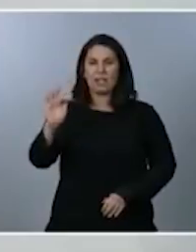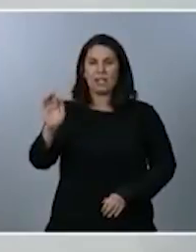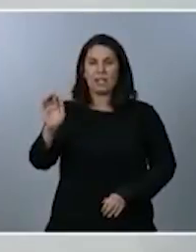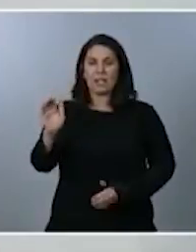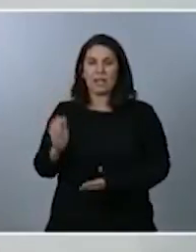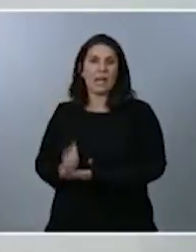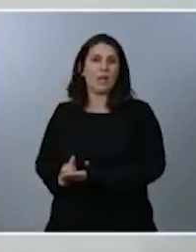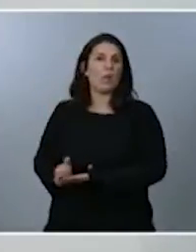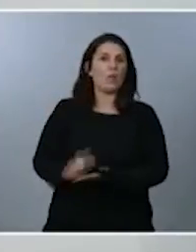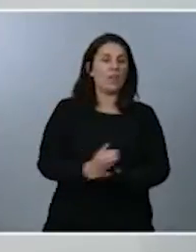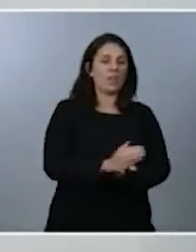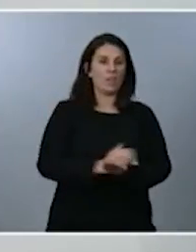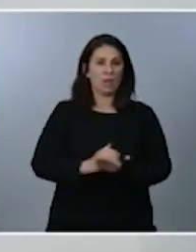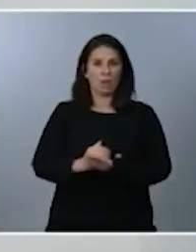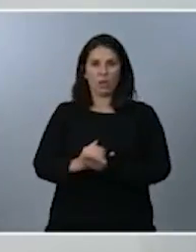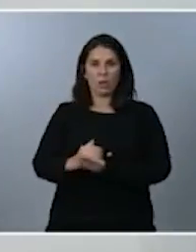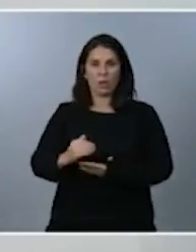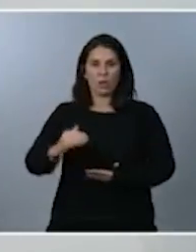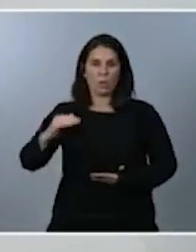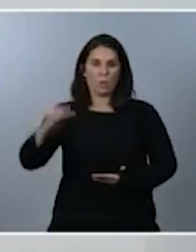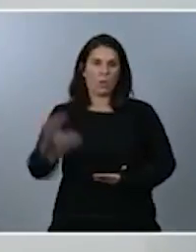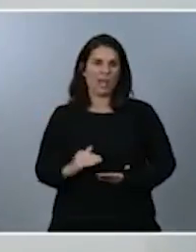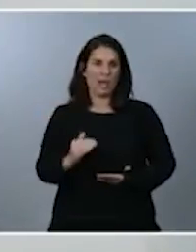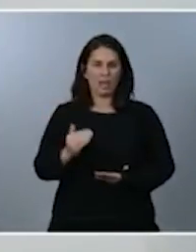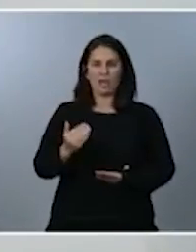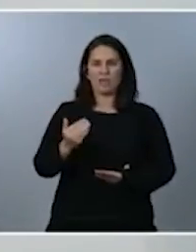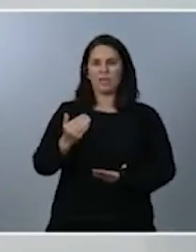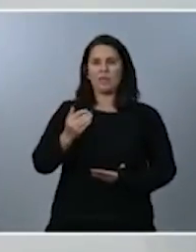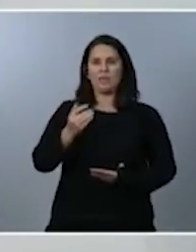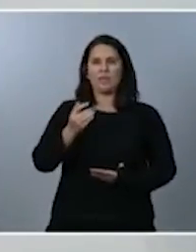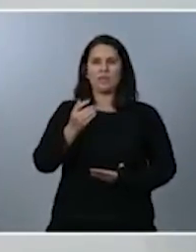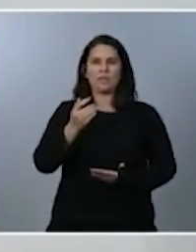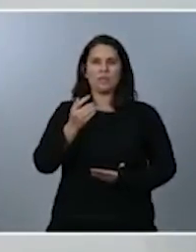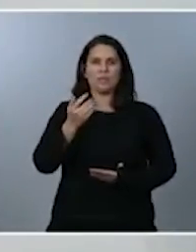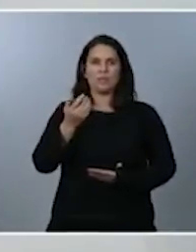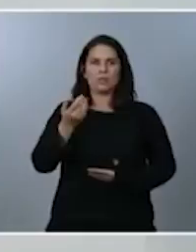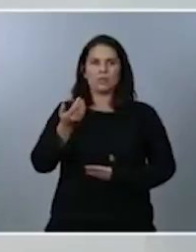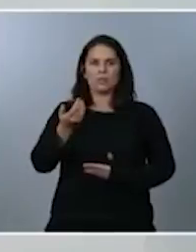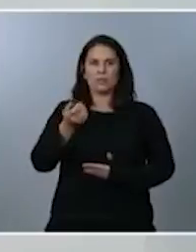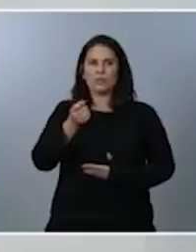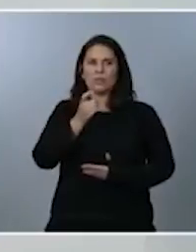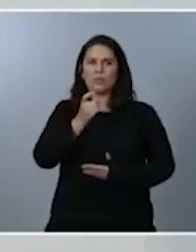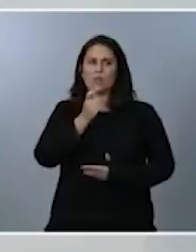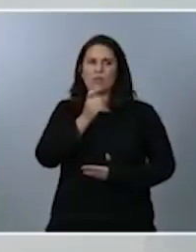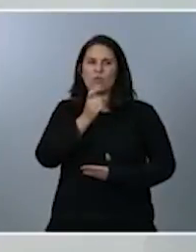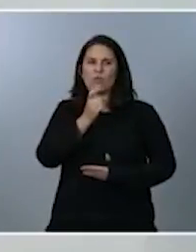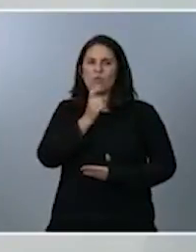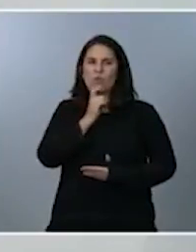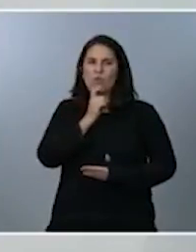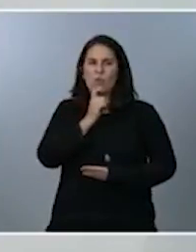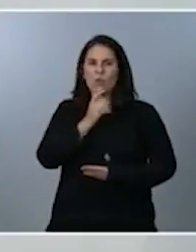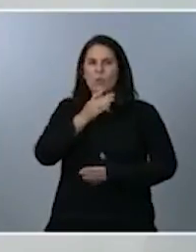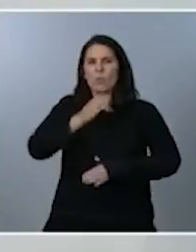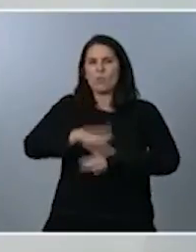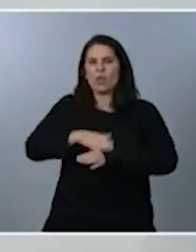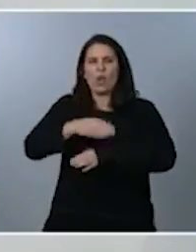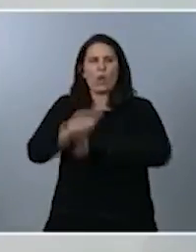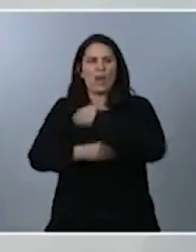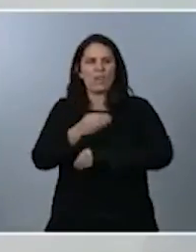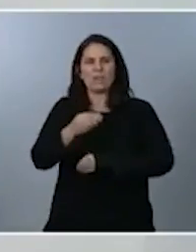baja y por qué se decide que estas patas se toquen ahora y no se ceda al comité de expertos